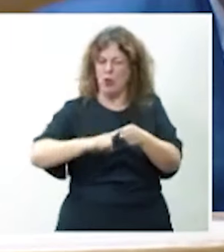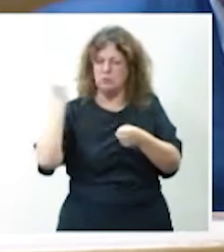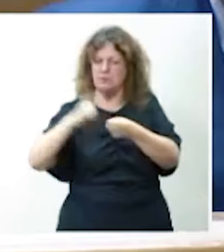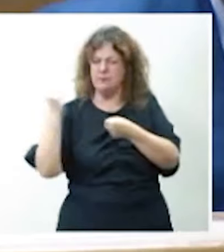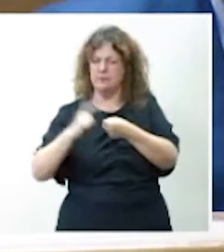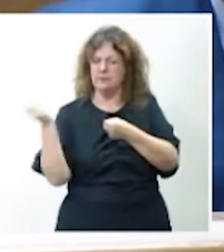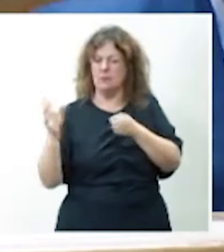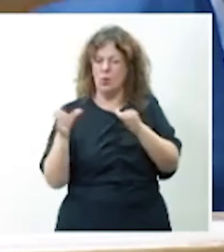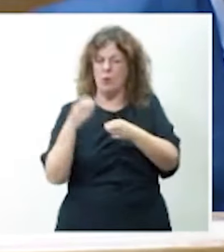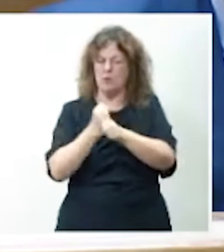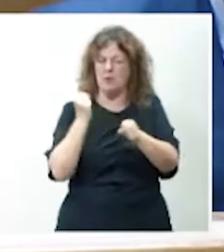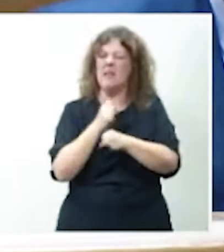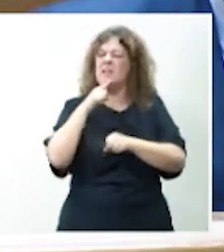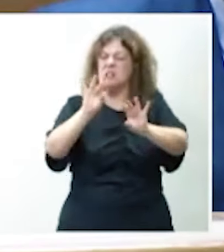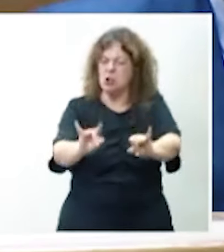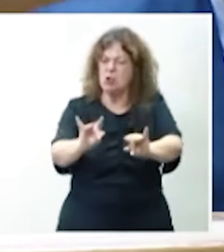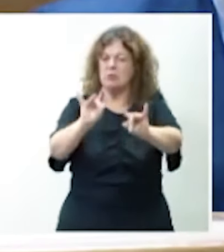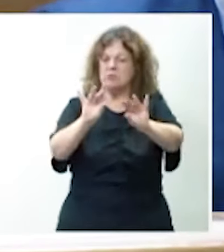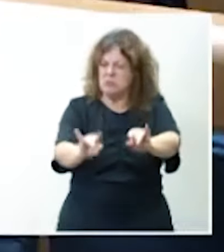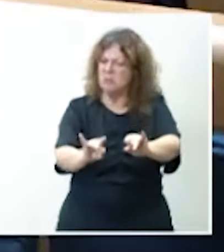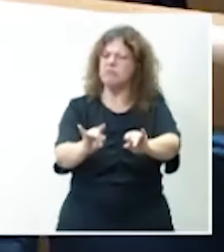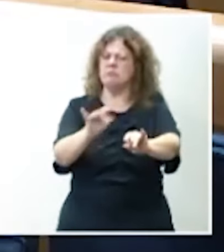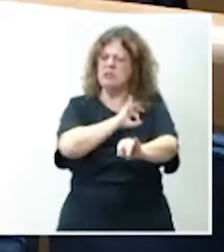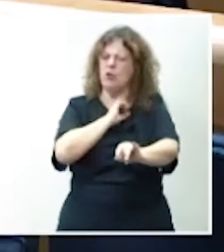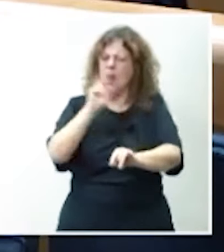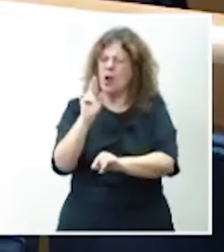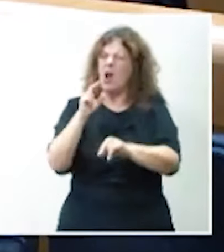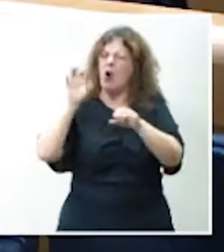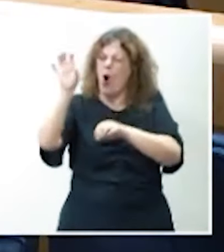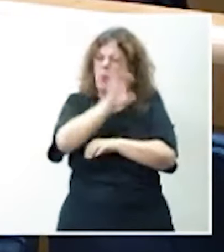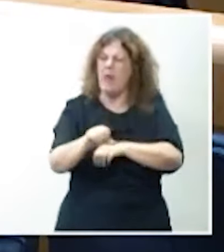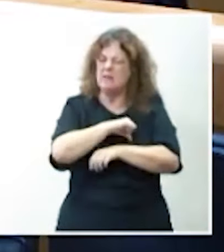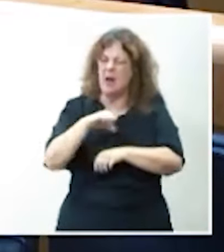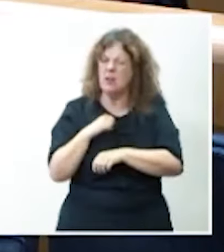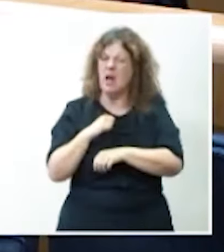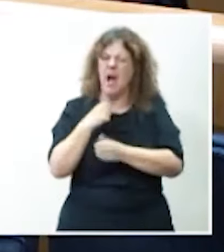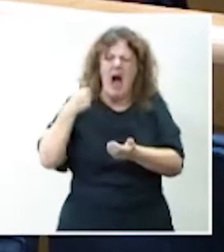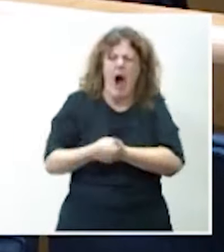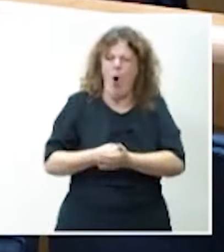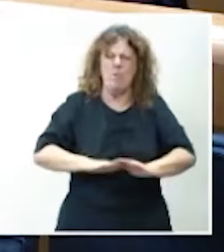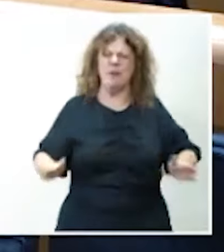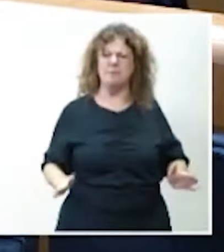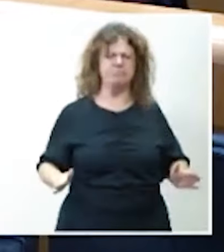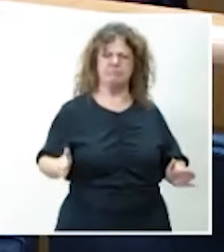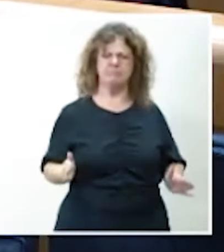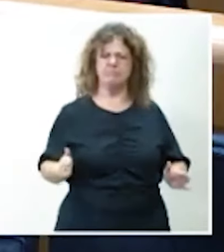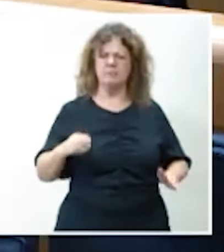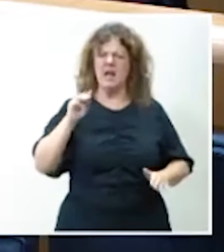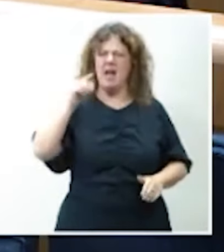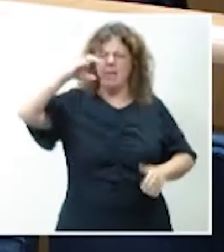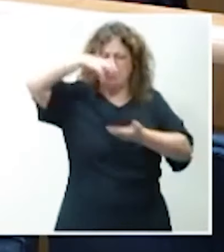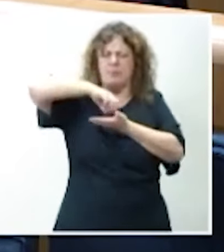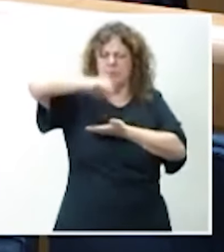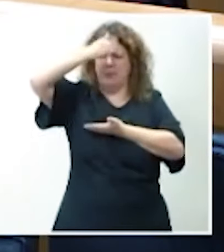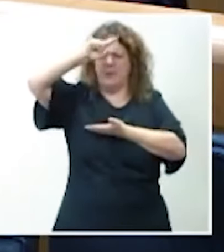de los grupos de trabajo? Sí, señora Romero. Las comunidades autónomas del PP, a golpe de pito político desde la sede de Génova,